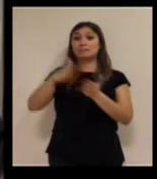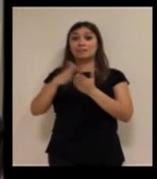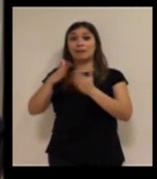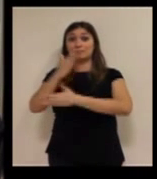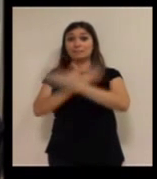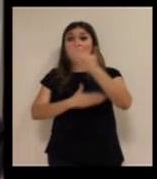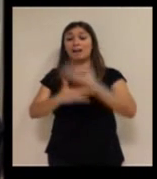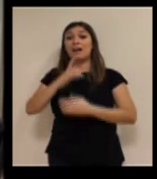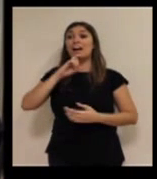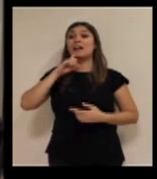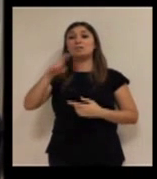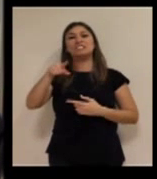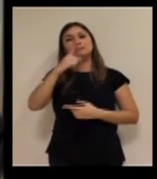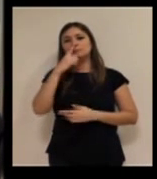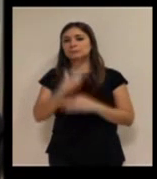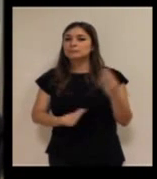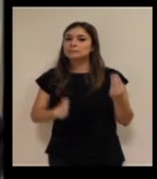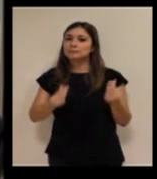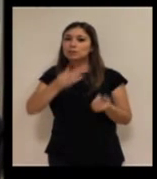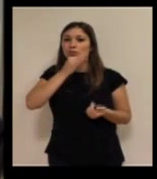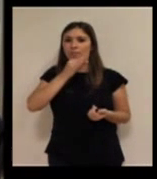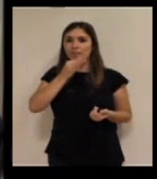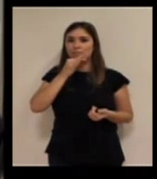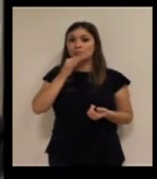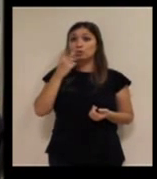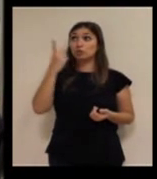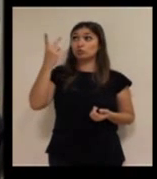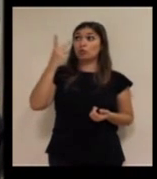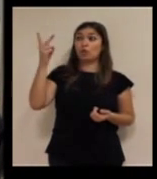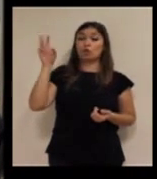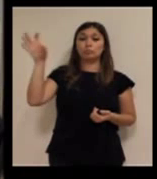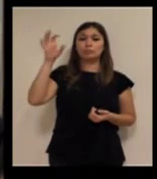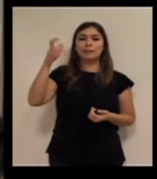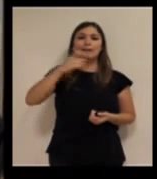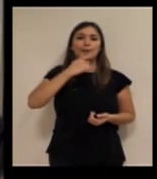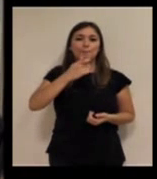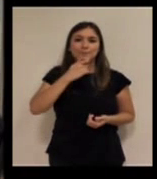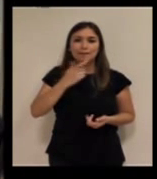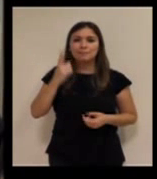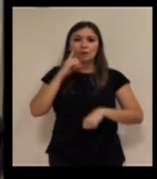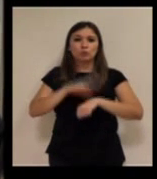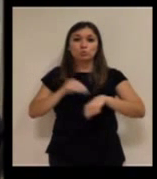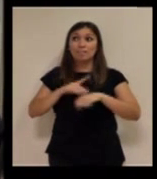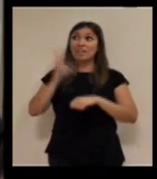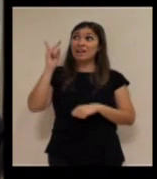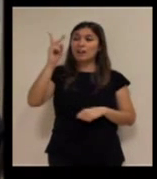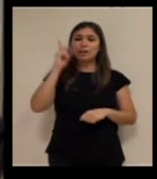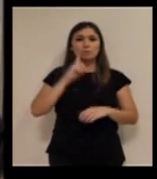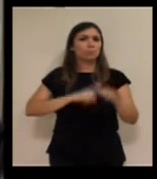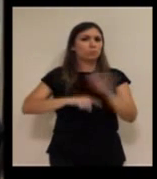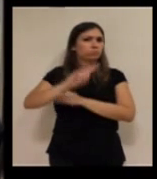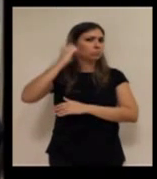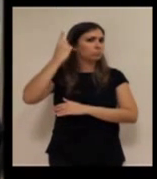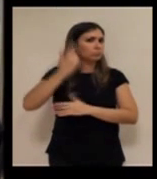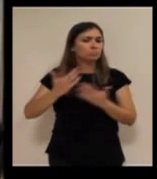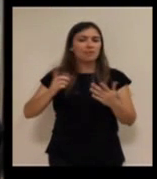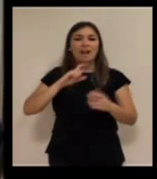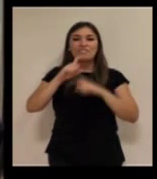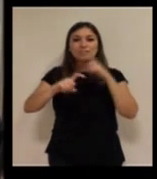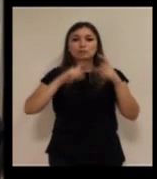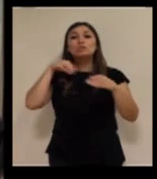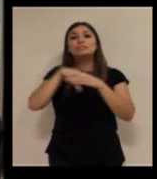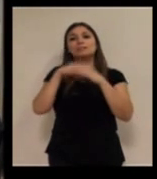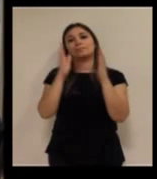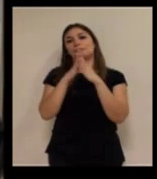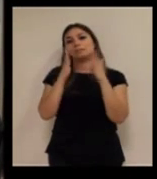de la persona con ciertas discapacidades. Bueno, son países precursores ambos, tanto en Bretaña como Suecia en el desarrollo